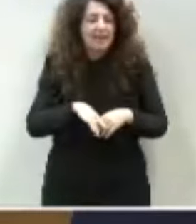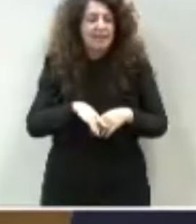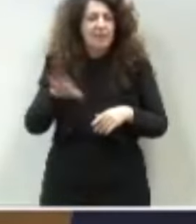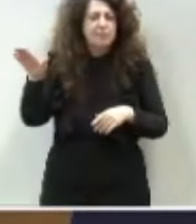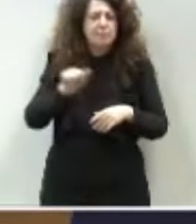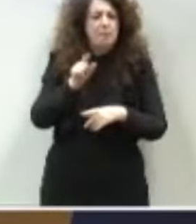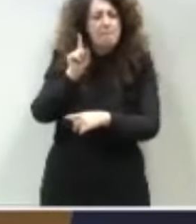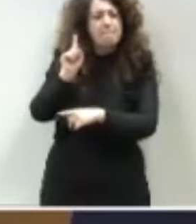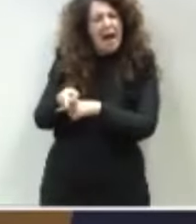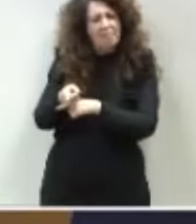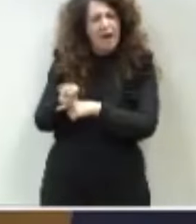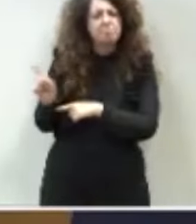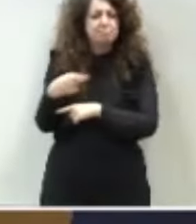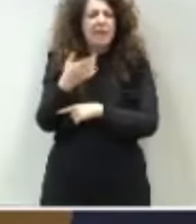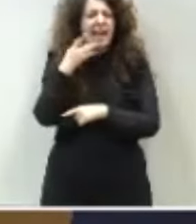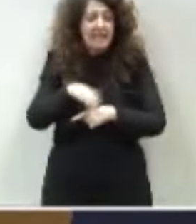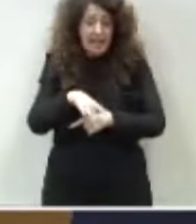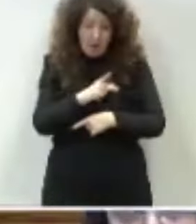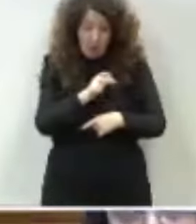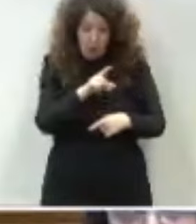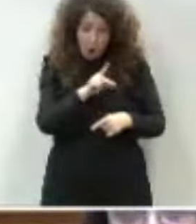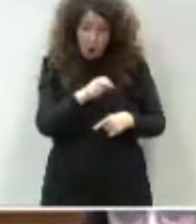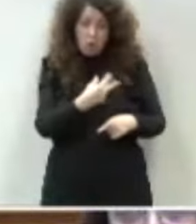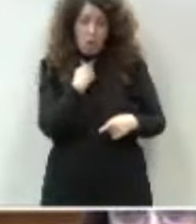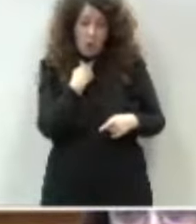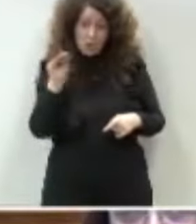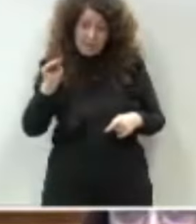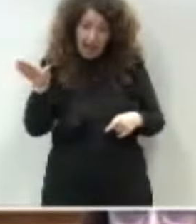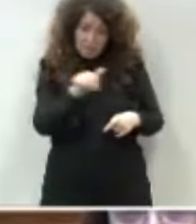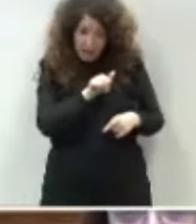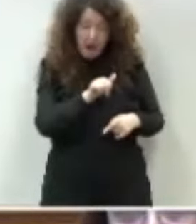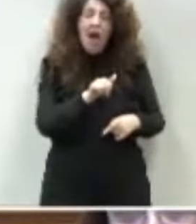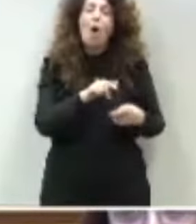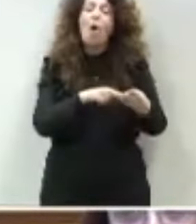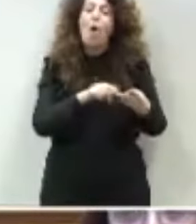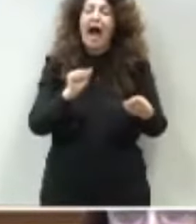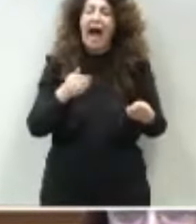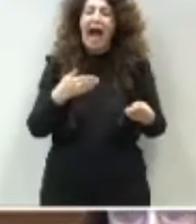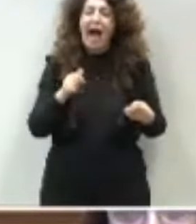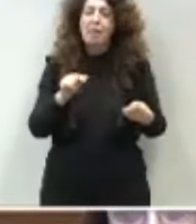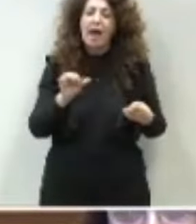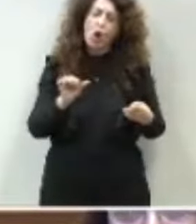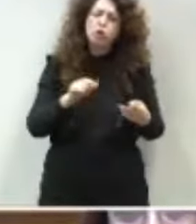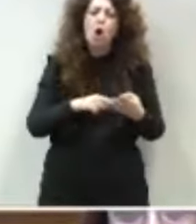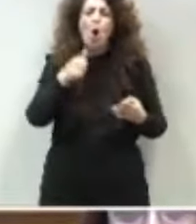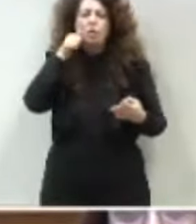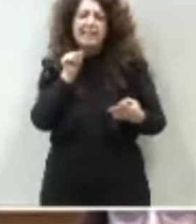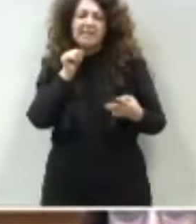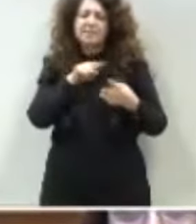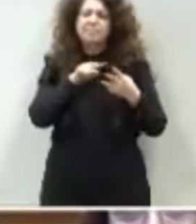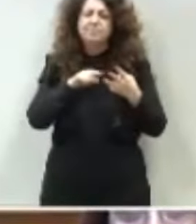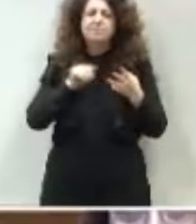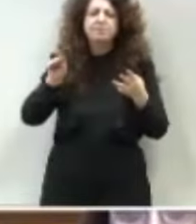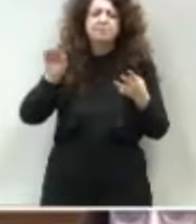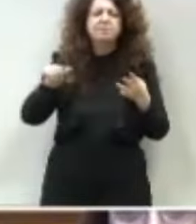ordenó a usted? ¿Fue Coldo, fue Ávalos o fue Sánchez? Y haga usted el favor de contestar por